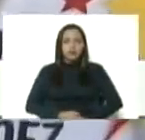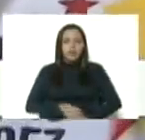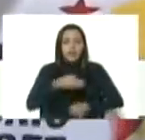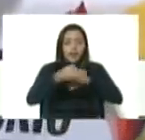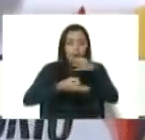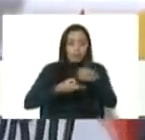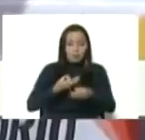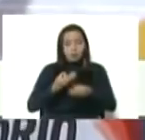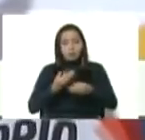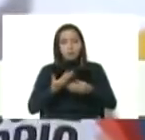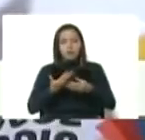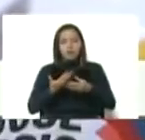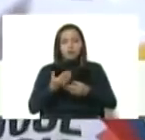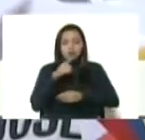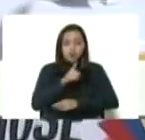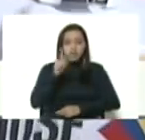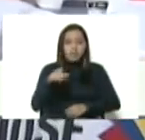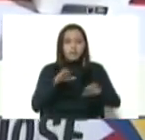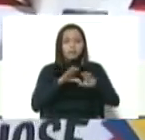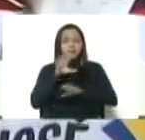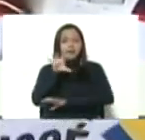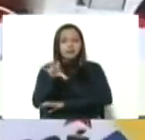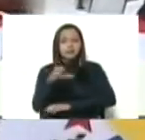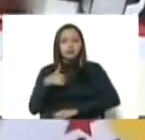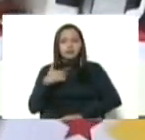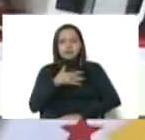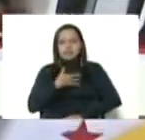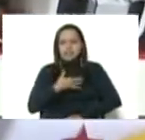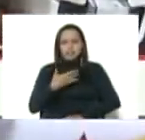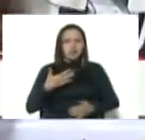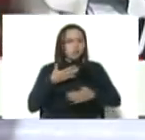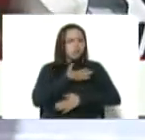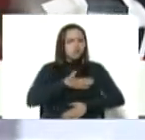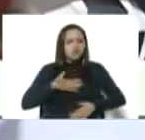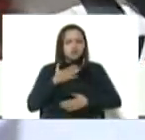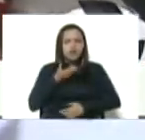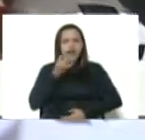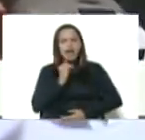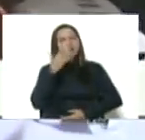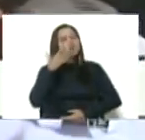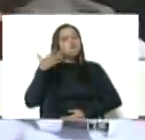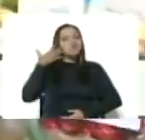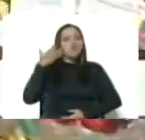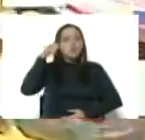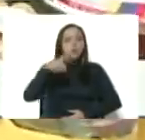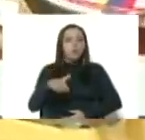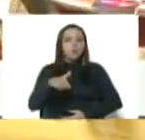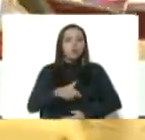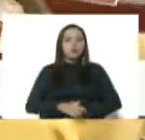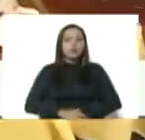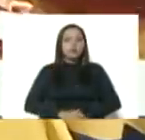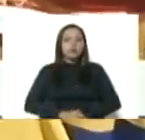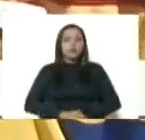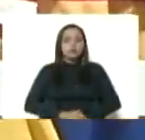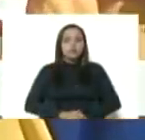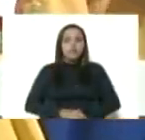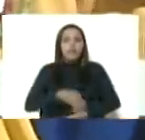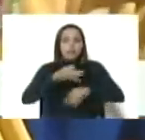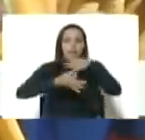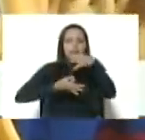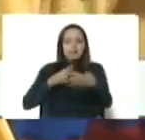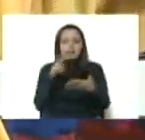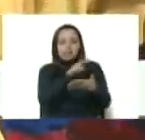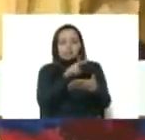país. De verdad que me siento complacida por darme el privilegio de hoy leerle lo que es la cartilla